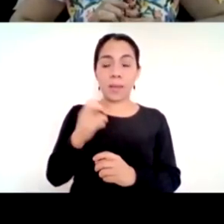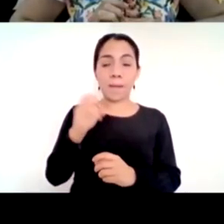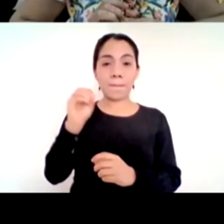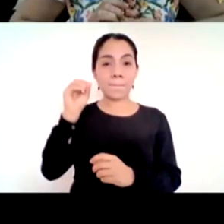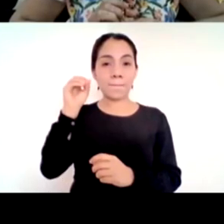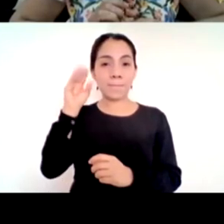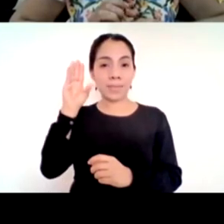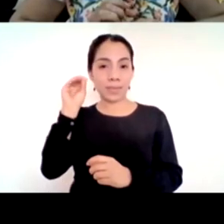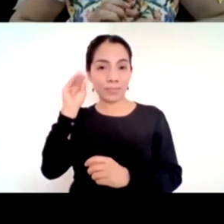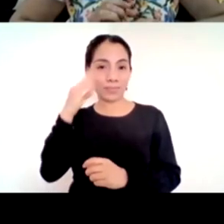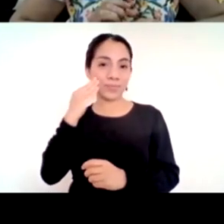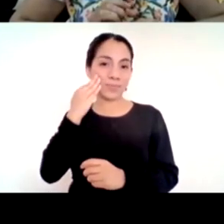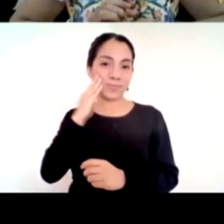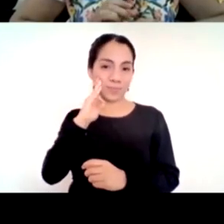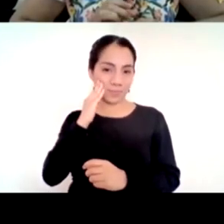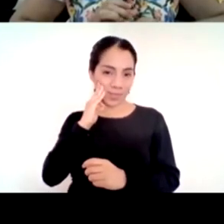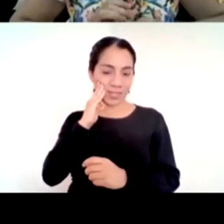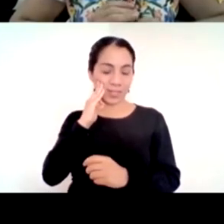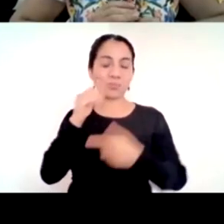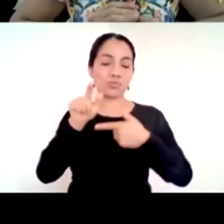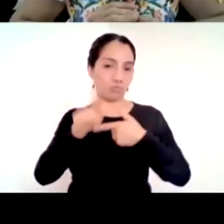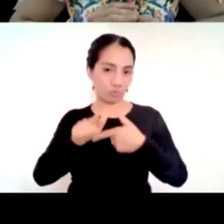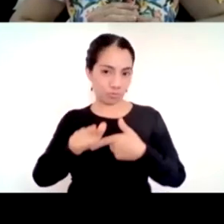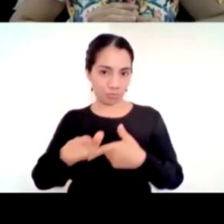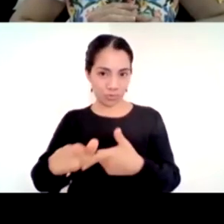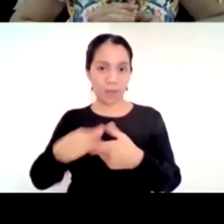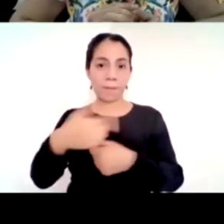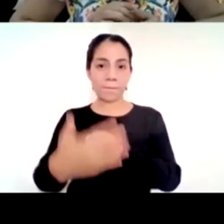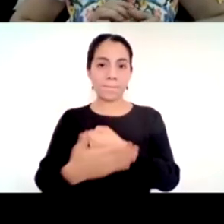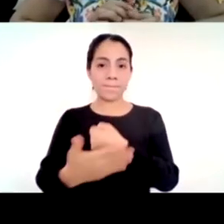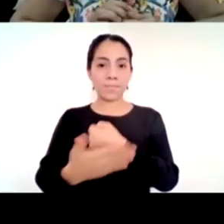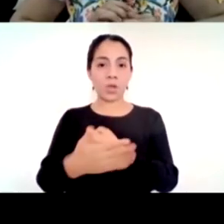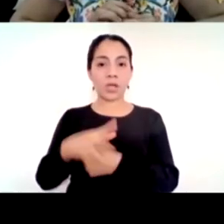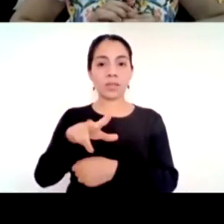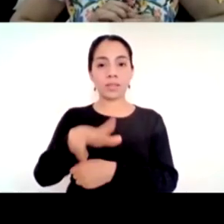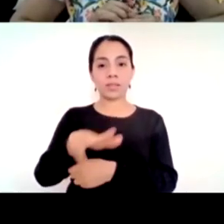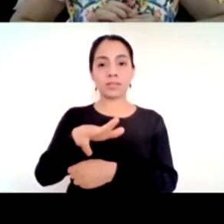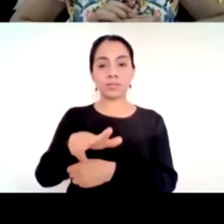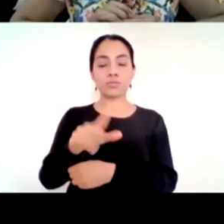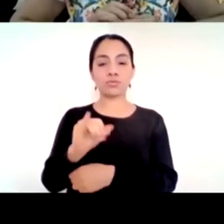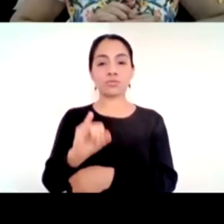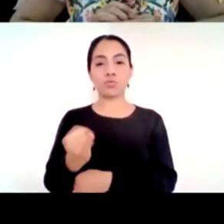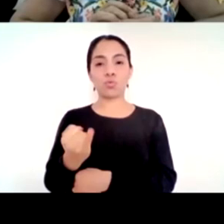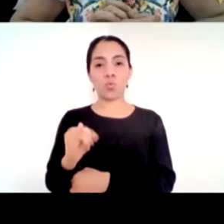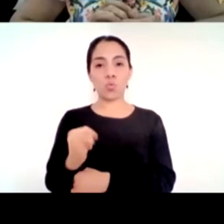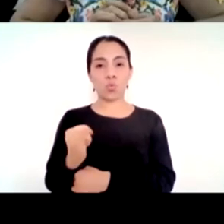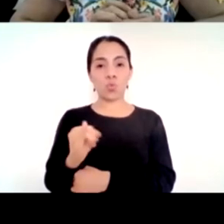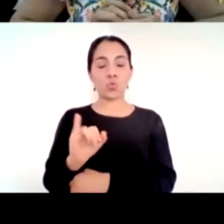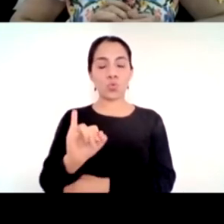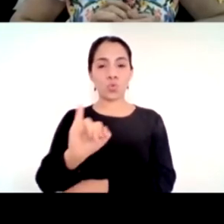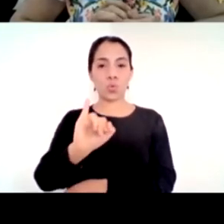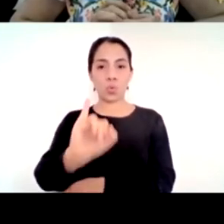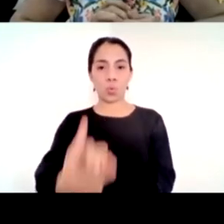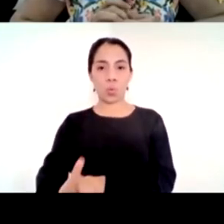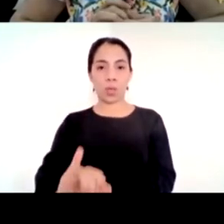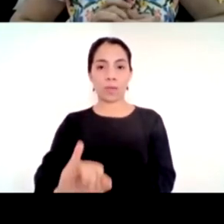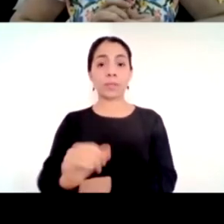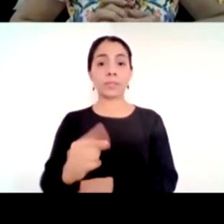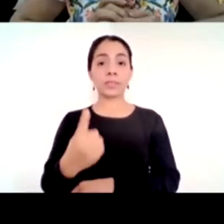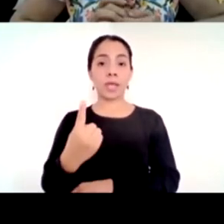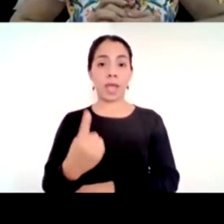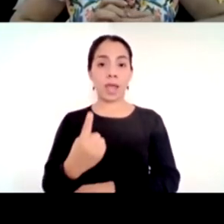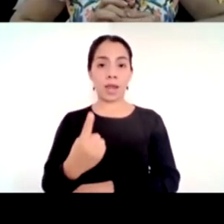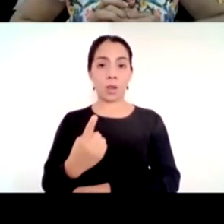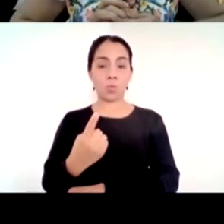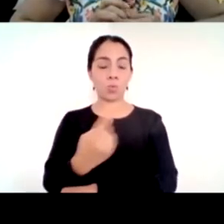este es el segundo y va a haber uno el 18 de junio me están diciendo que es el día jueves y ahí se va a hablar a la una de la tarde también de